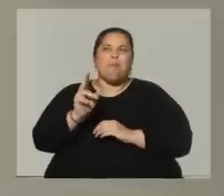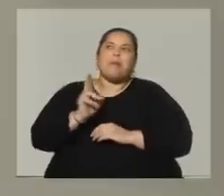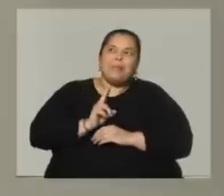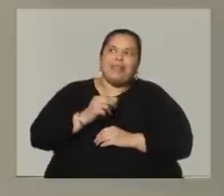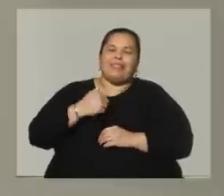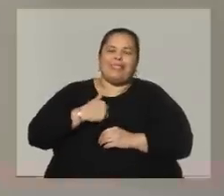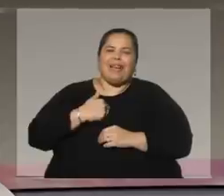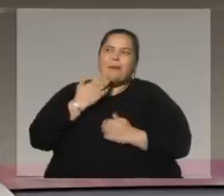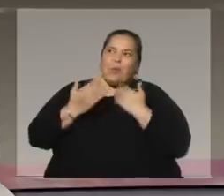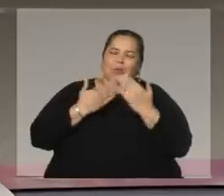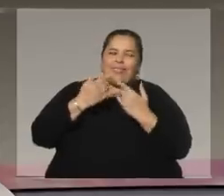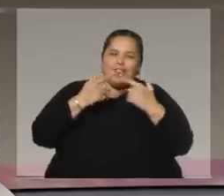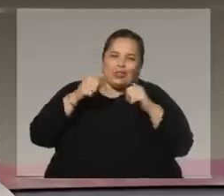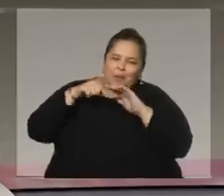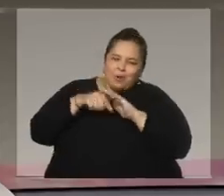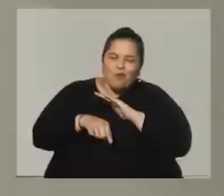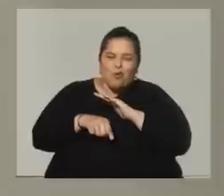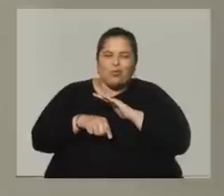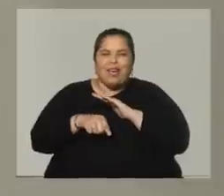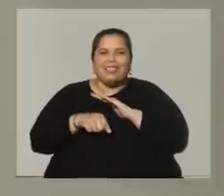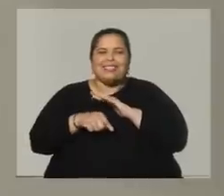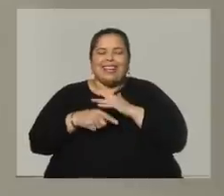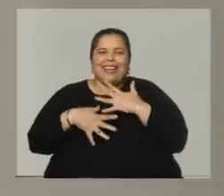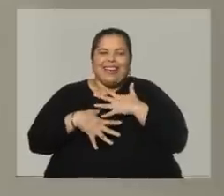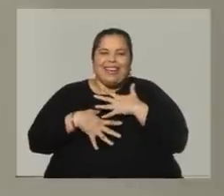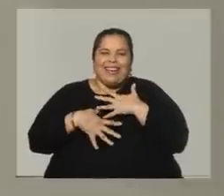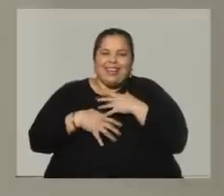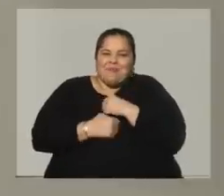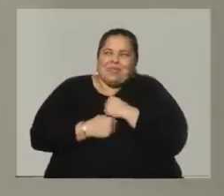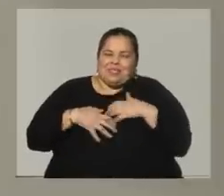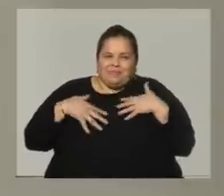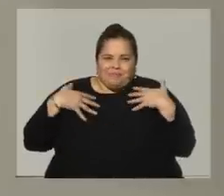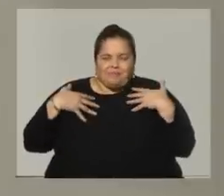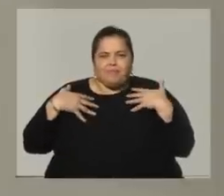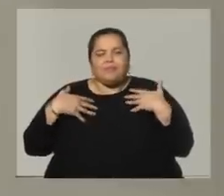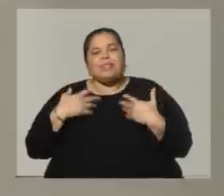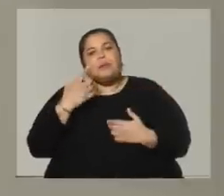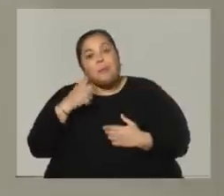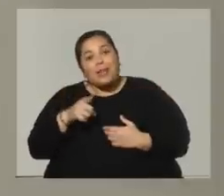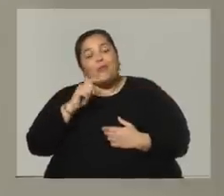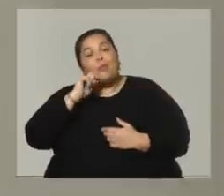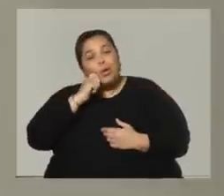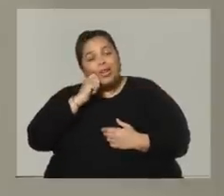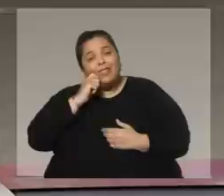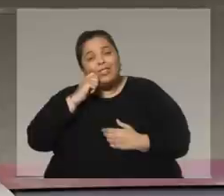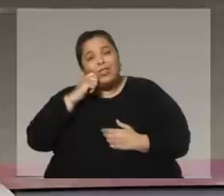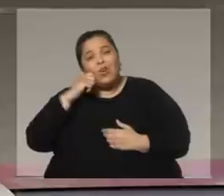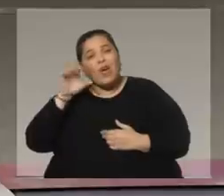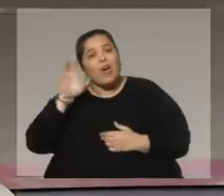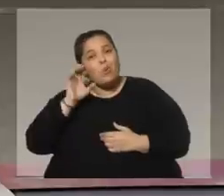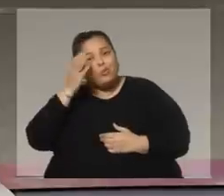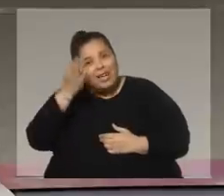son profundas y que lo conmuevan. Pero ha sido lindo escucharte, como siempre.